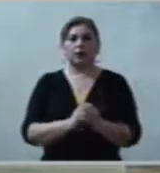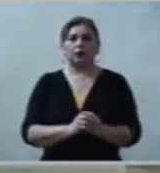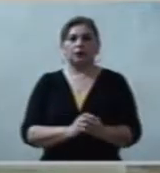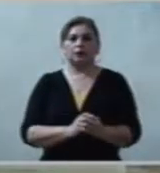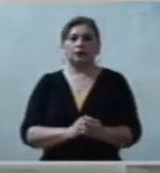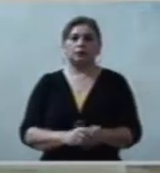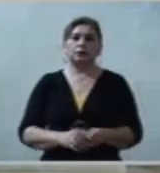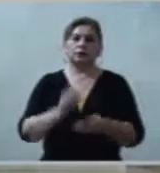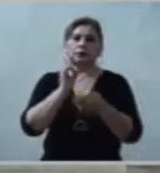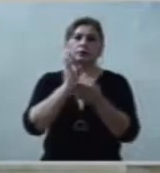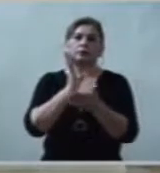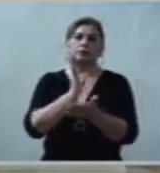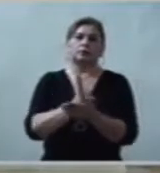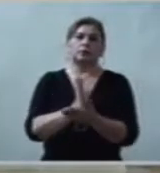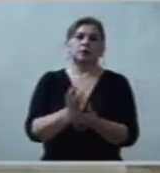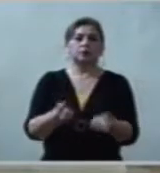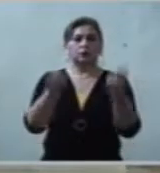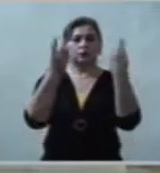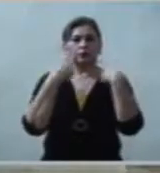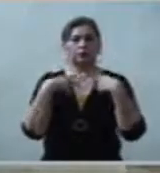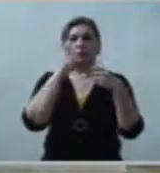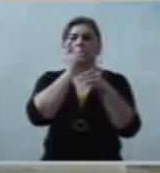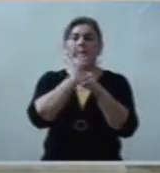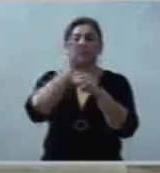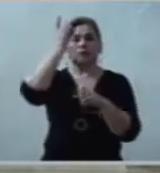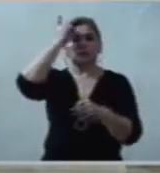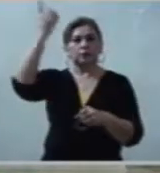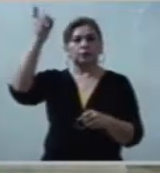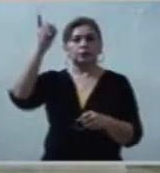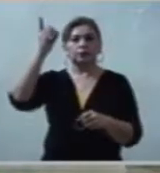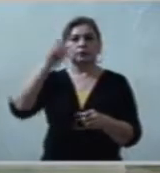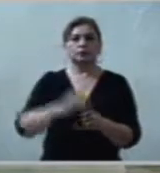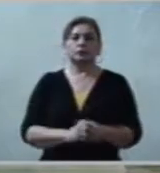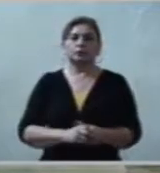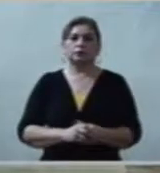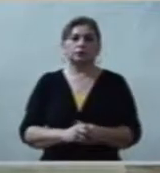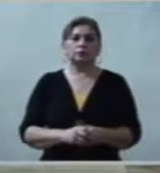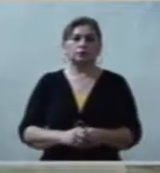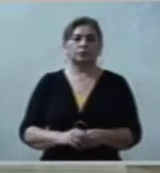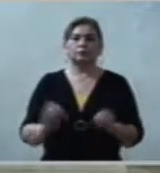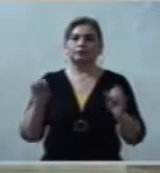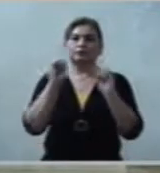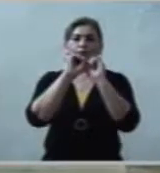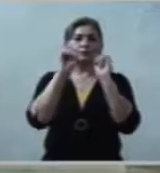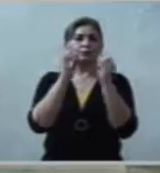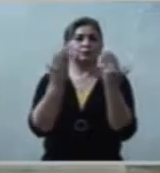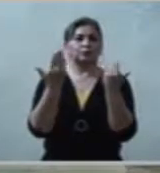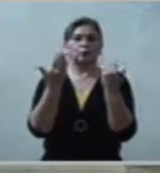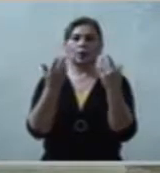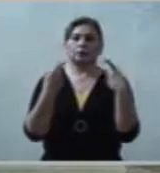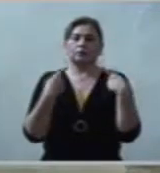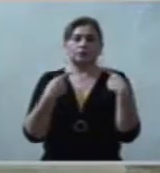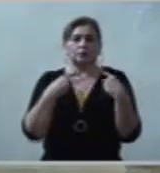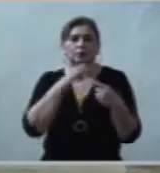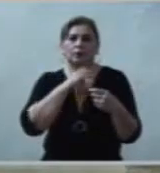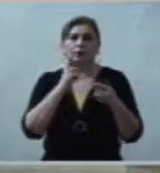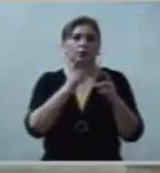merece, es un don que ninguna persona puede regalar,